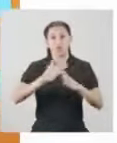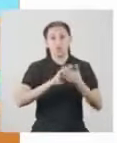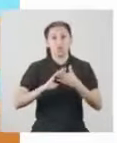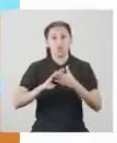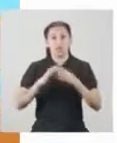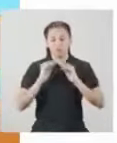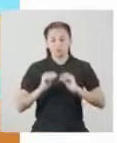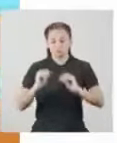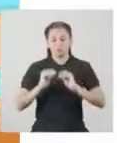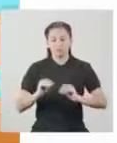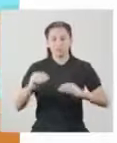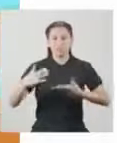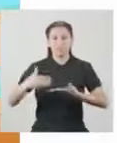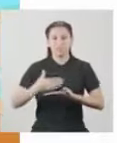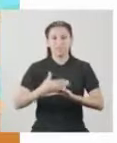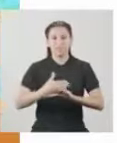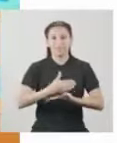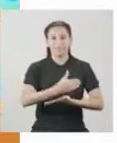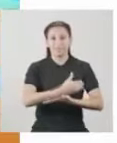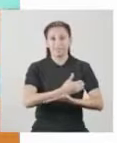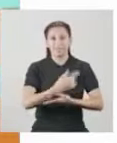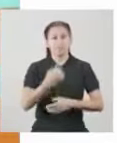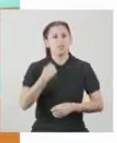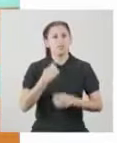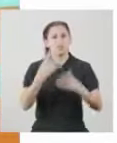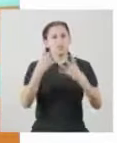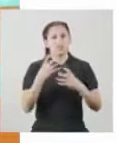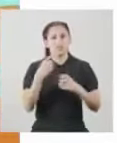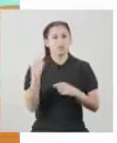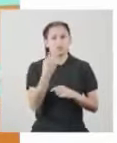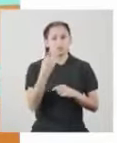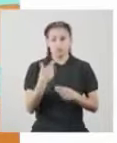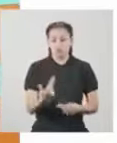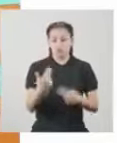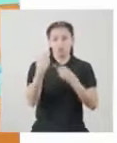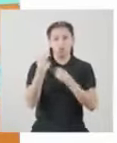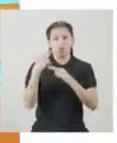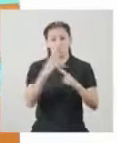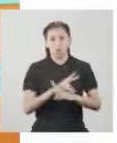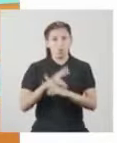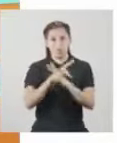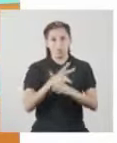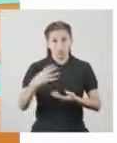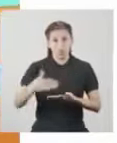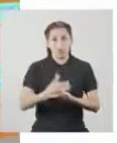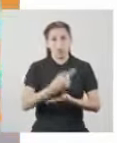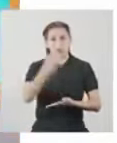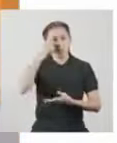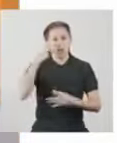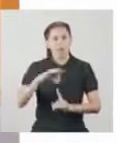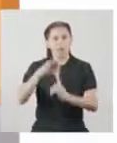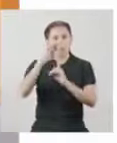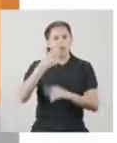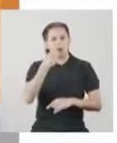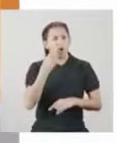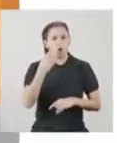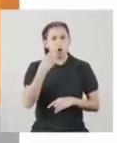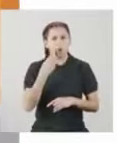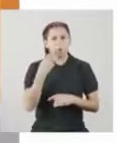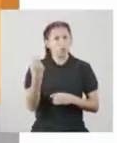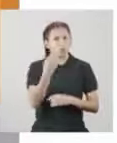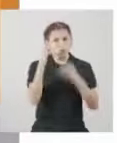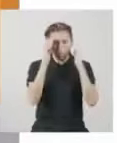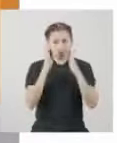comunidad criamos truchas y nos parece injusto que les den las tareas del cuidado de las truchas a los hombres